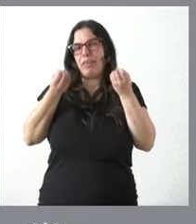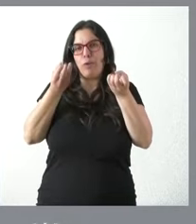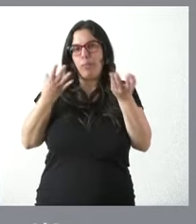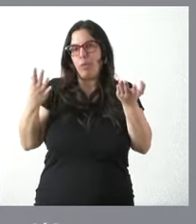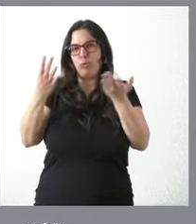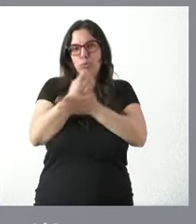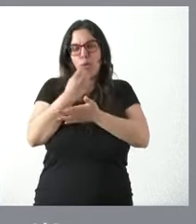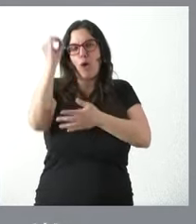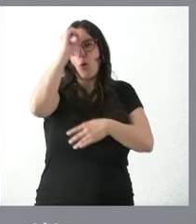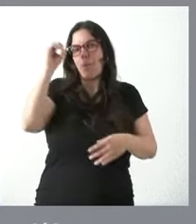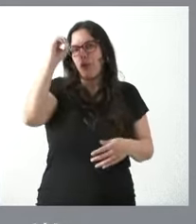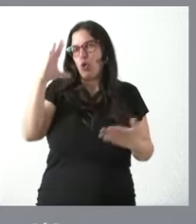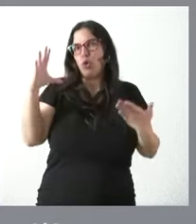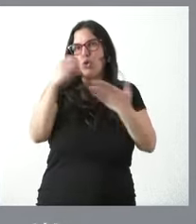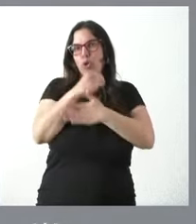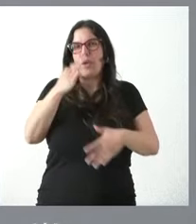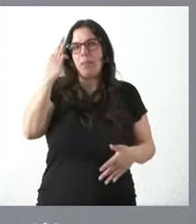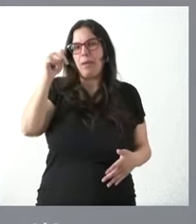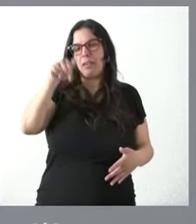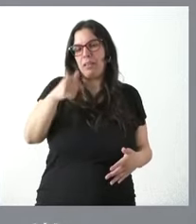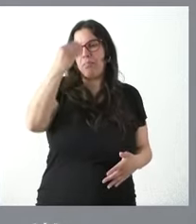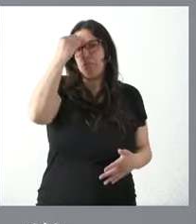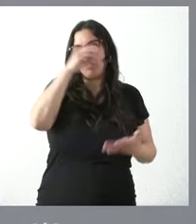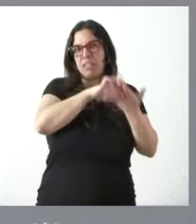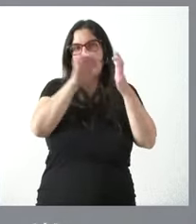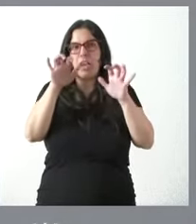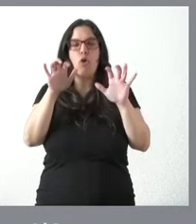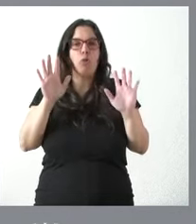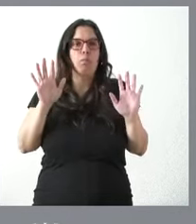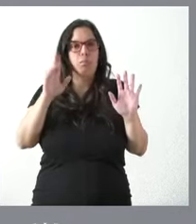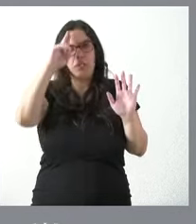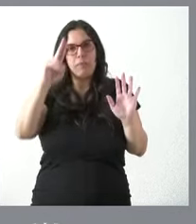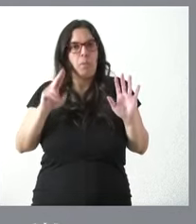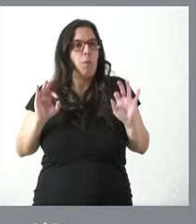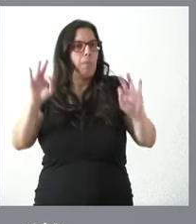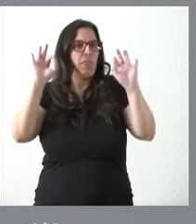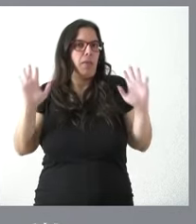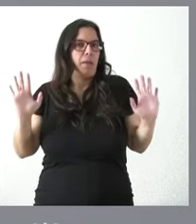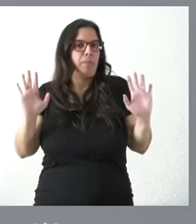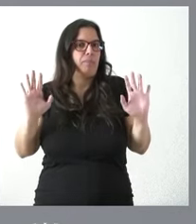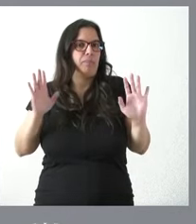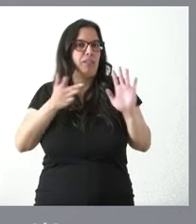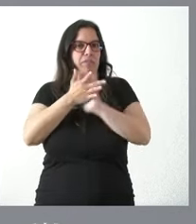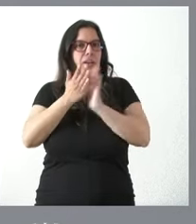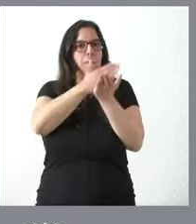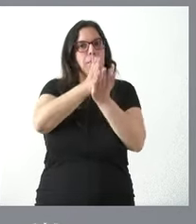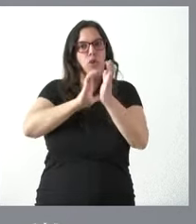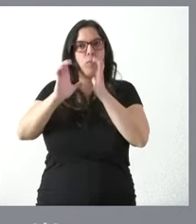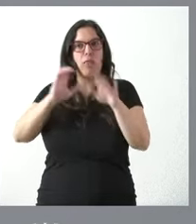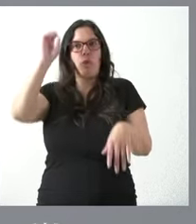y todas las opiniones que además yo creo que en Castilla y León especialmente lo hacemos así y hay mucha pluralidad de medios de todo tipo